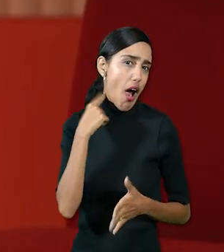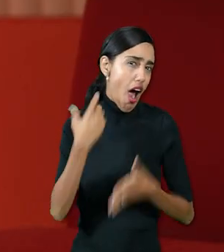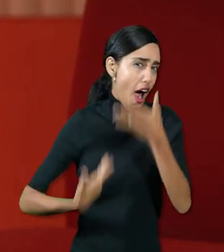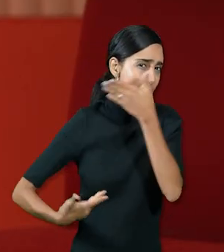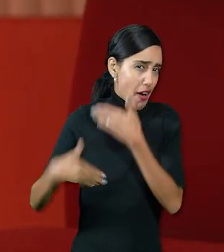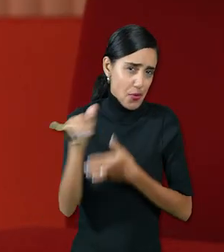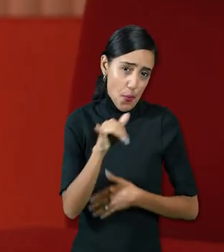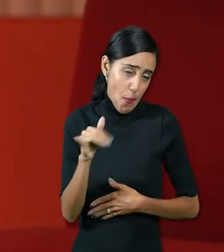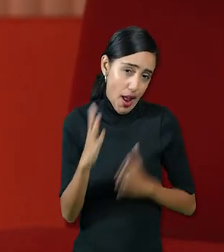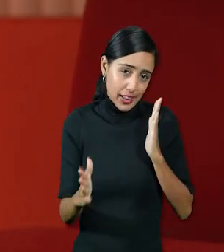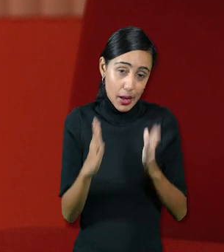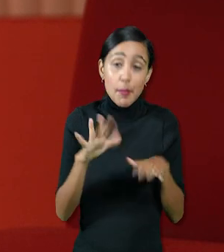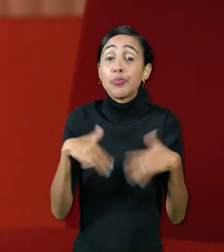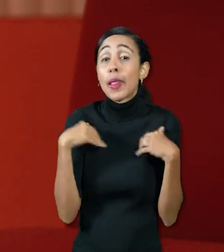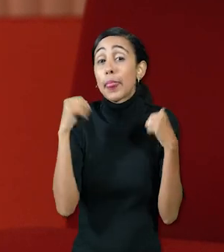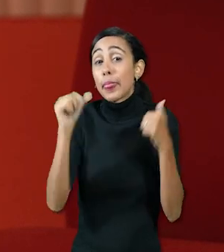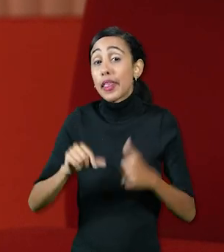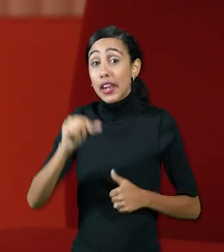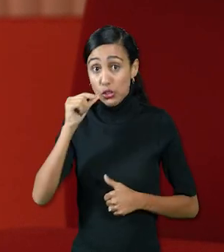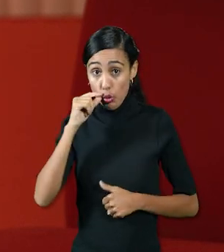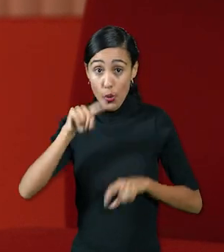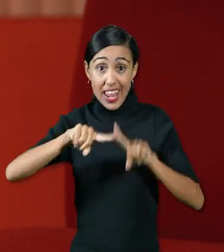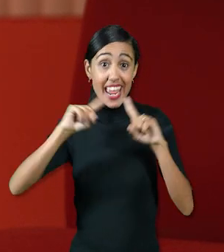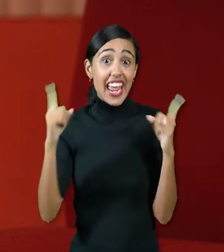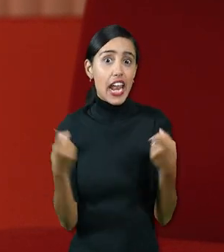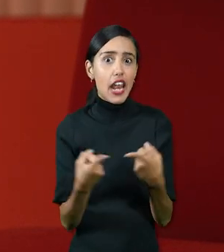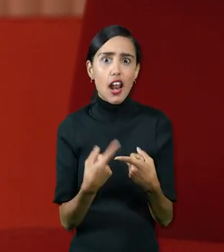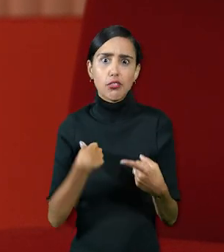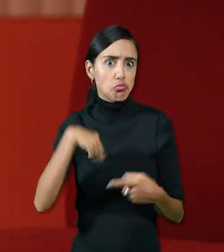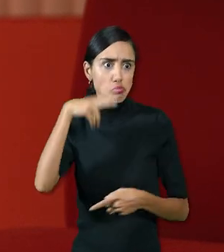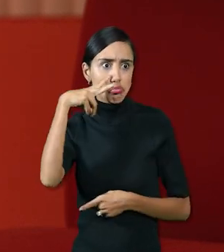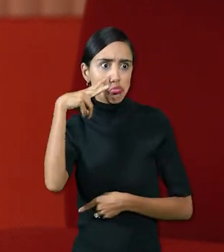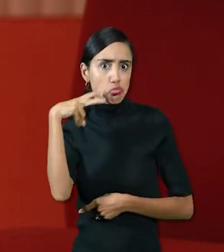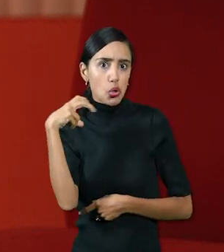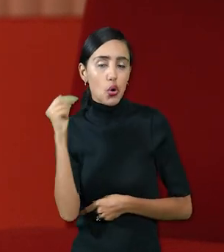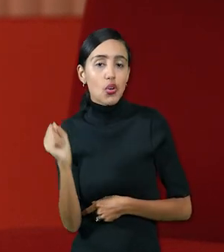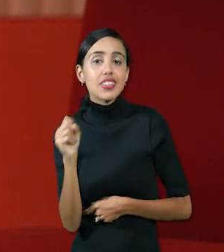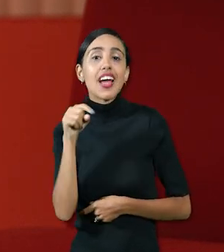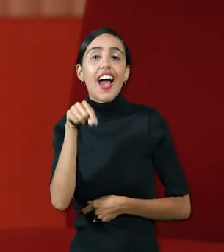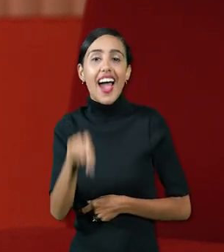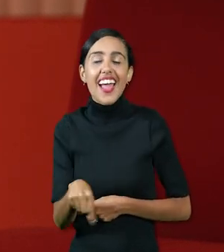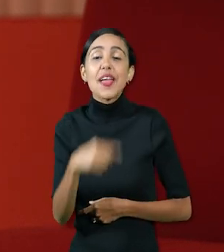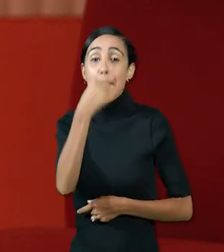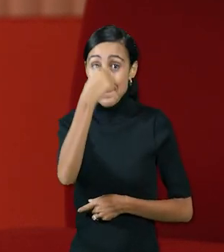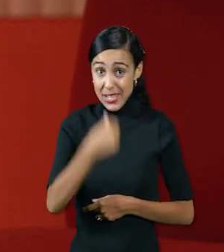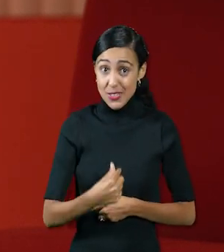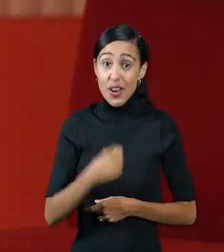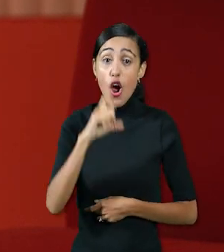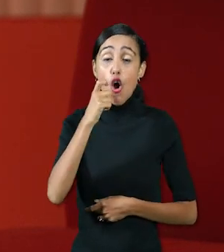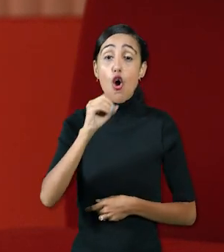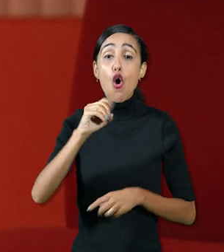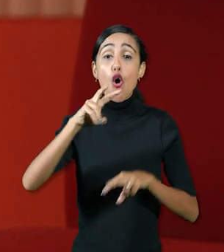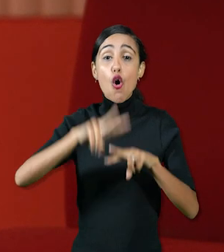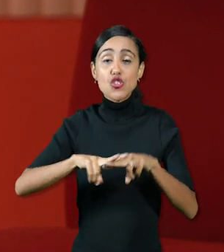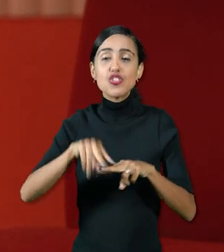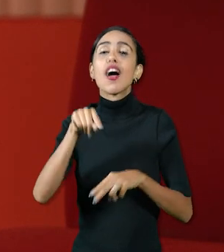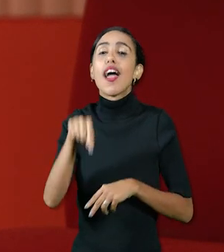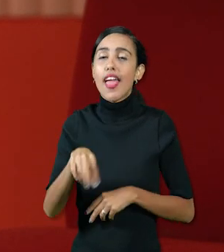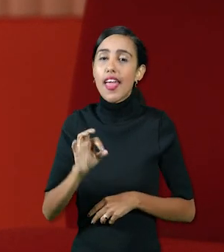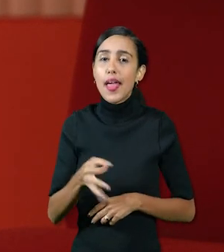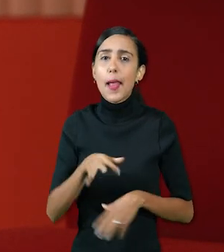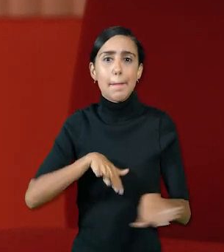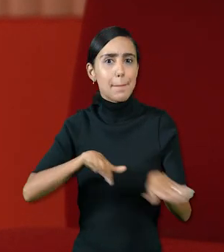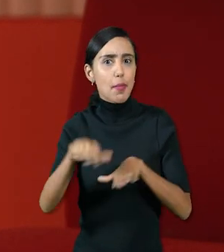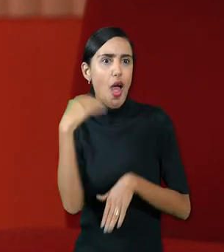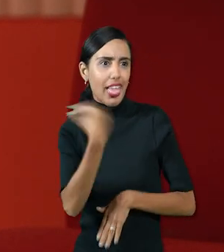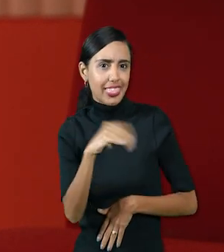estas cosas a lo mejor el director general no las conoce, no las domina y ahí entra el personaje del coach, del preparador, del